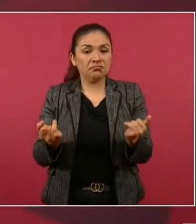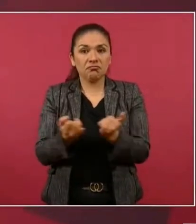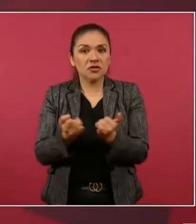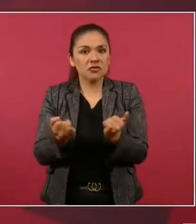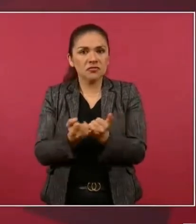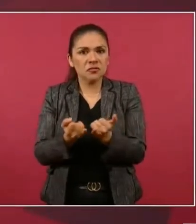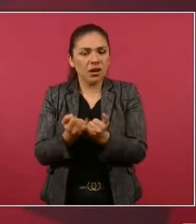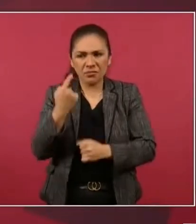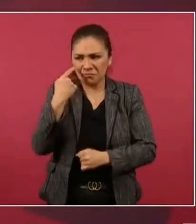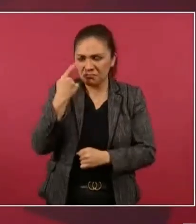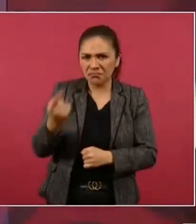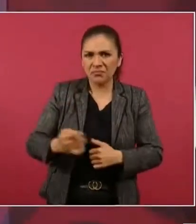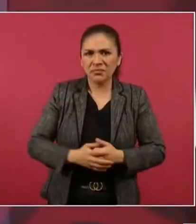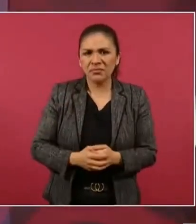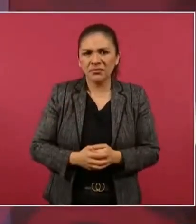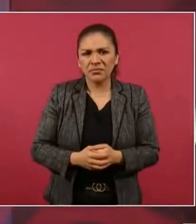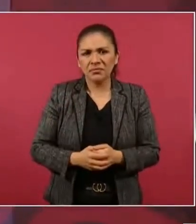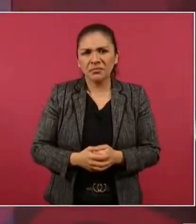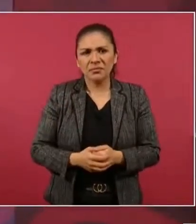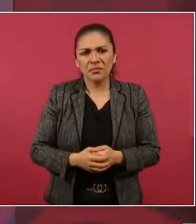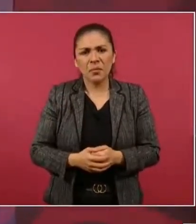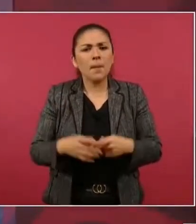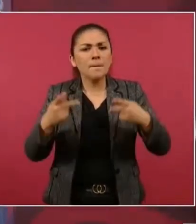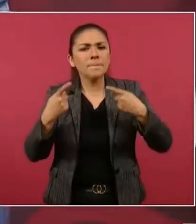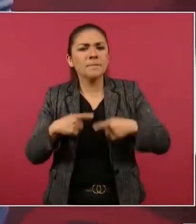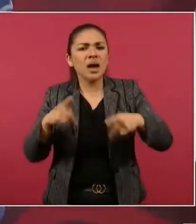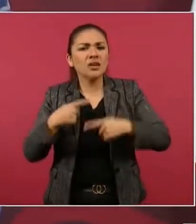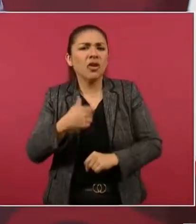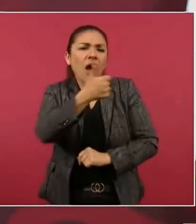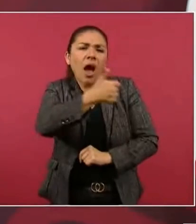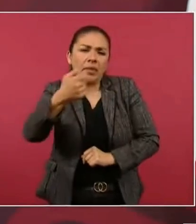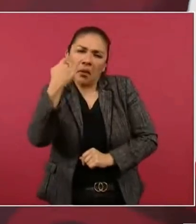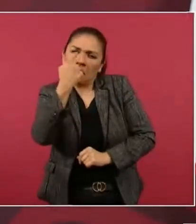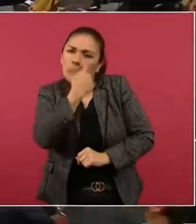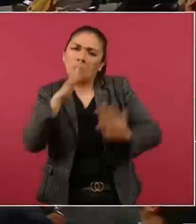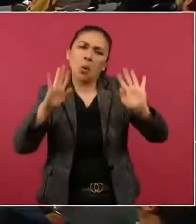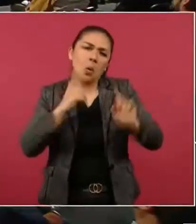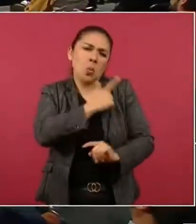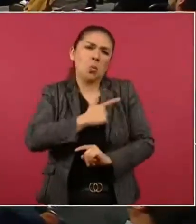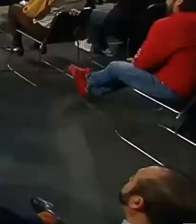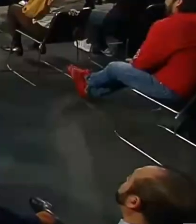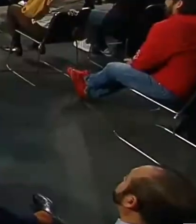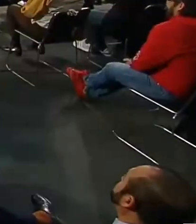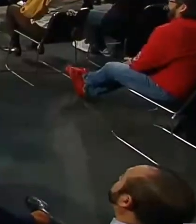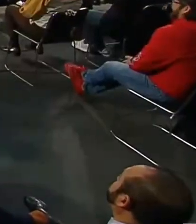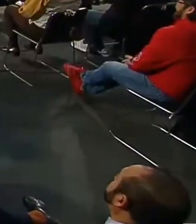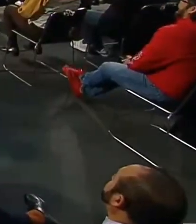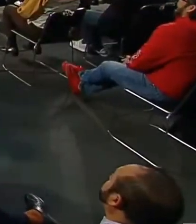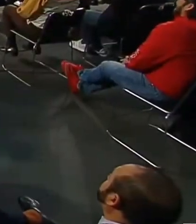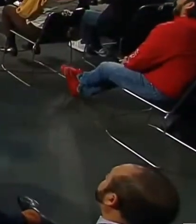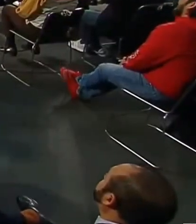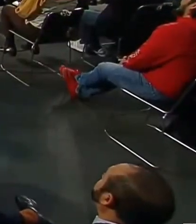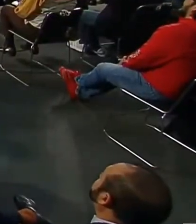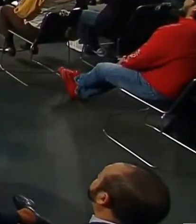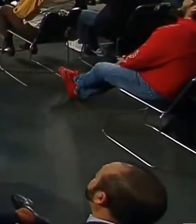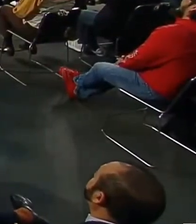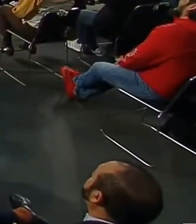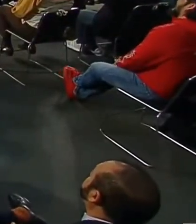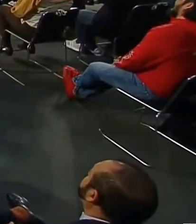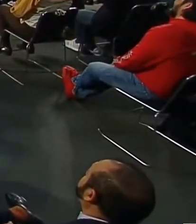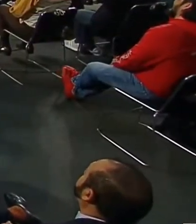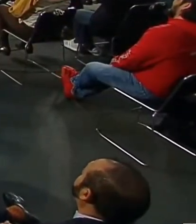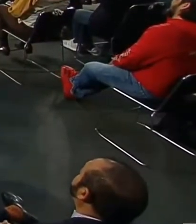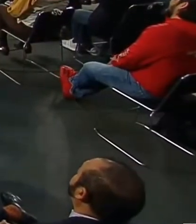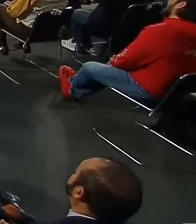que cada quien tiene sus gustos, son muy bonitas. Y además,